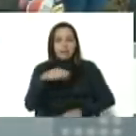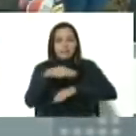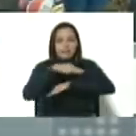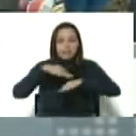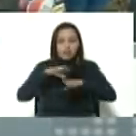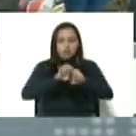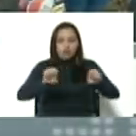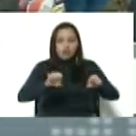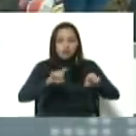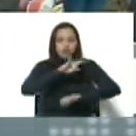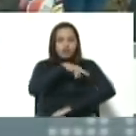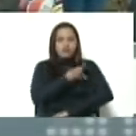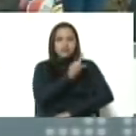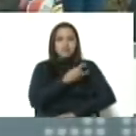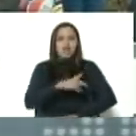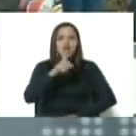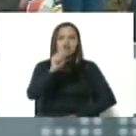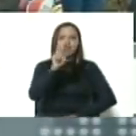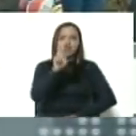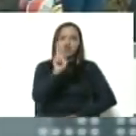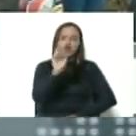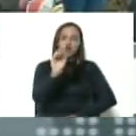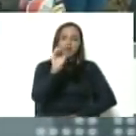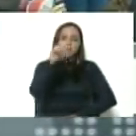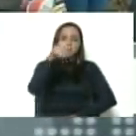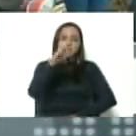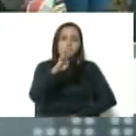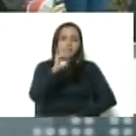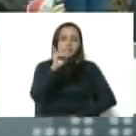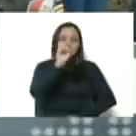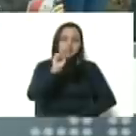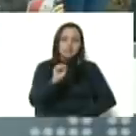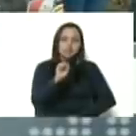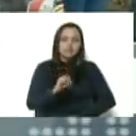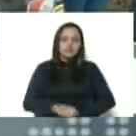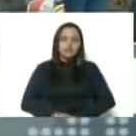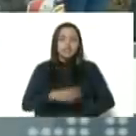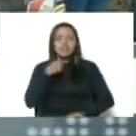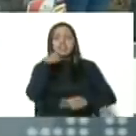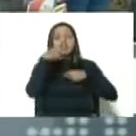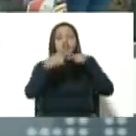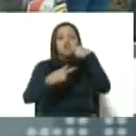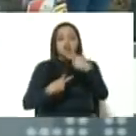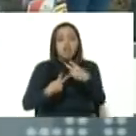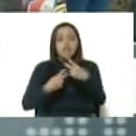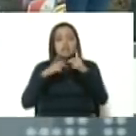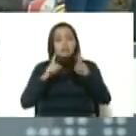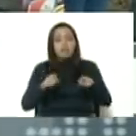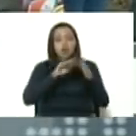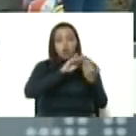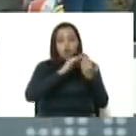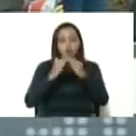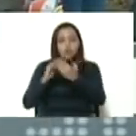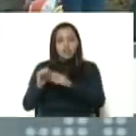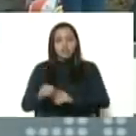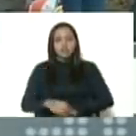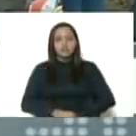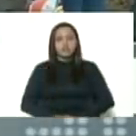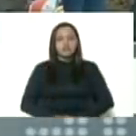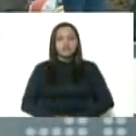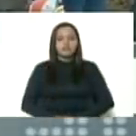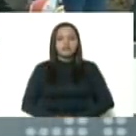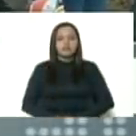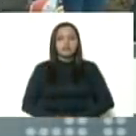Educación Universitaria César Trompis. Y con la vocera de la comunidad Mayerling